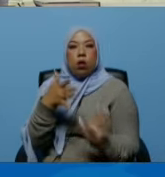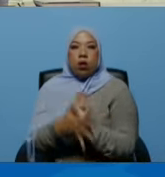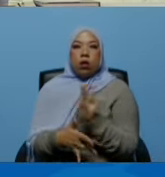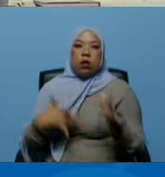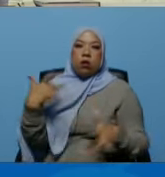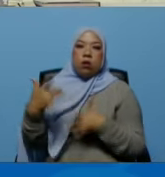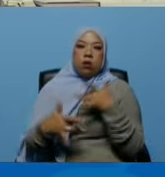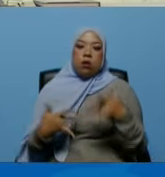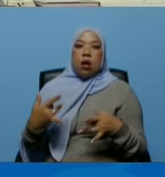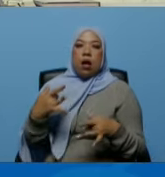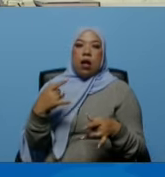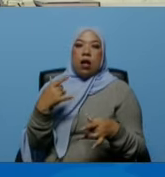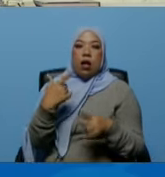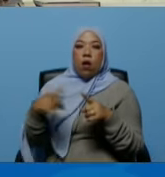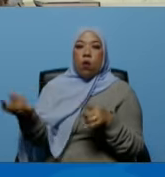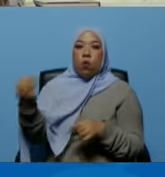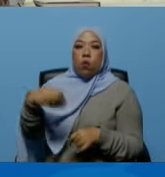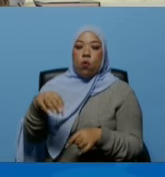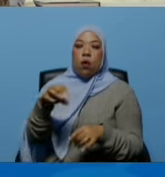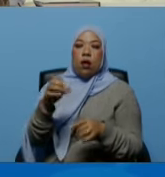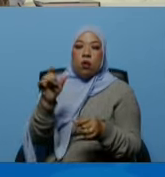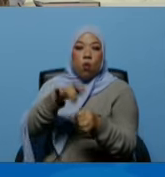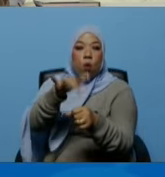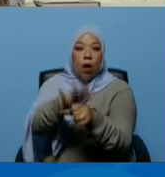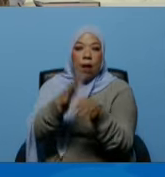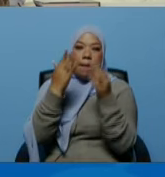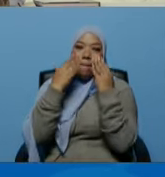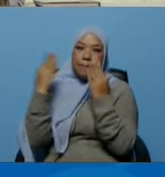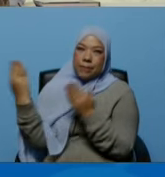moreno adelante coro